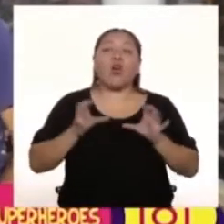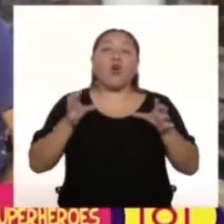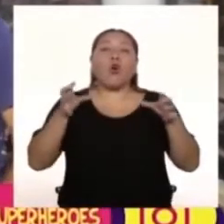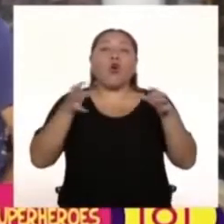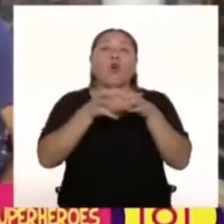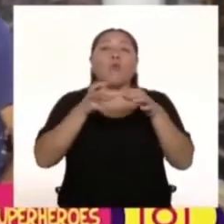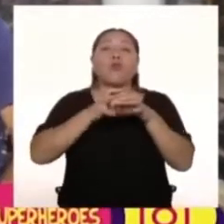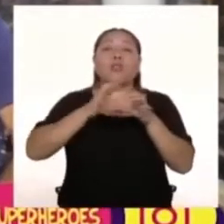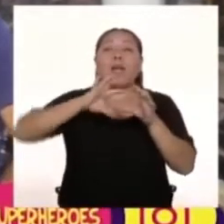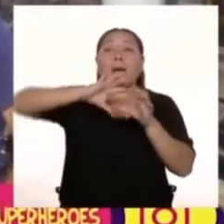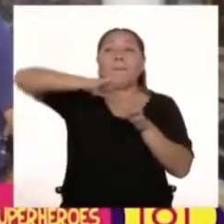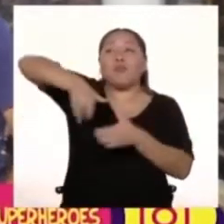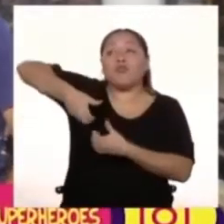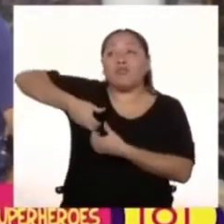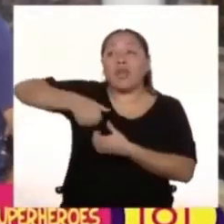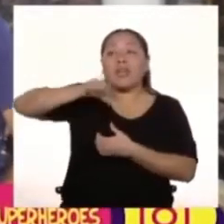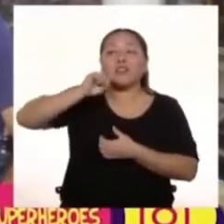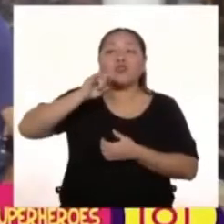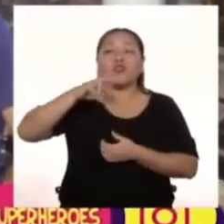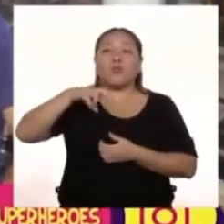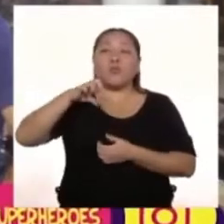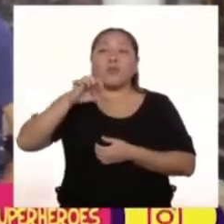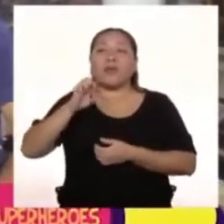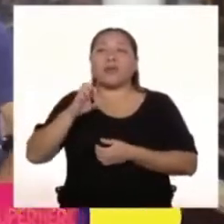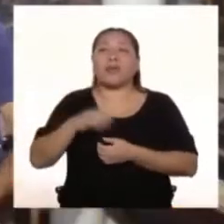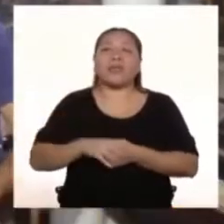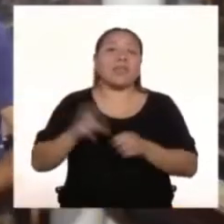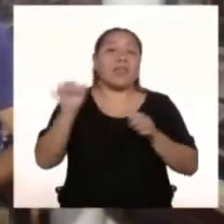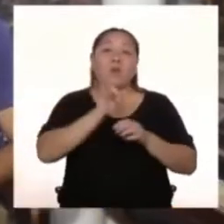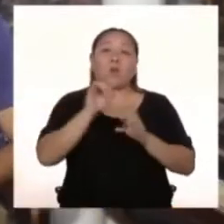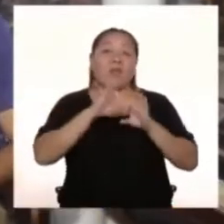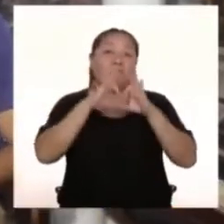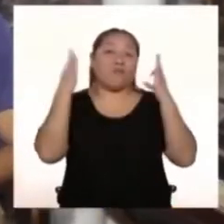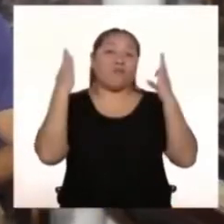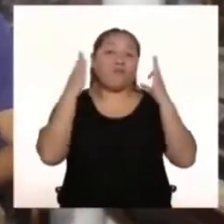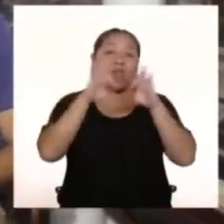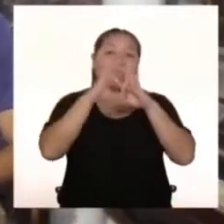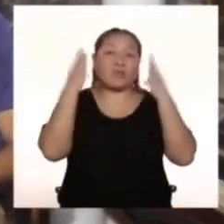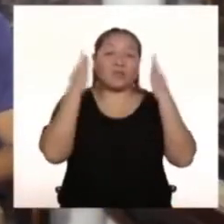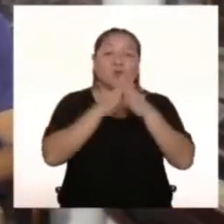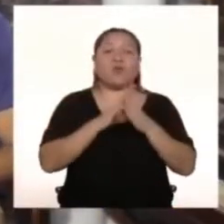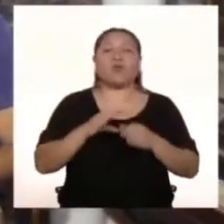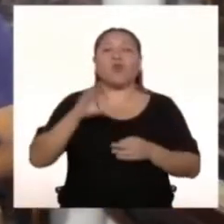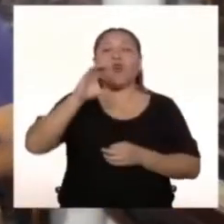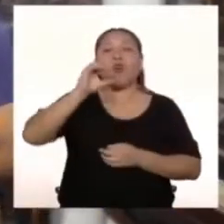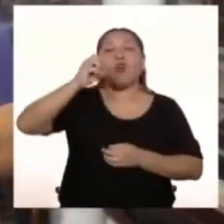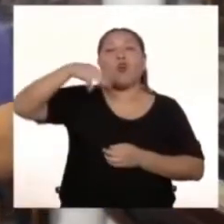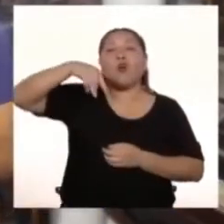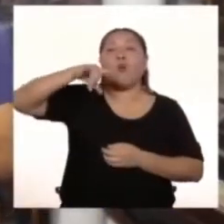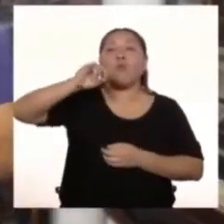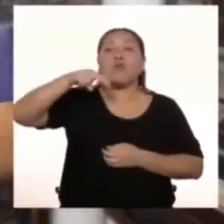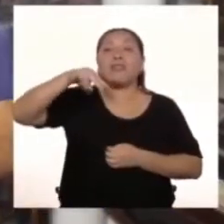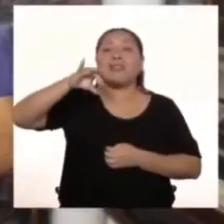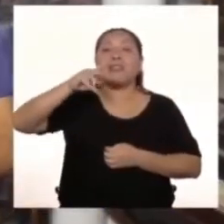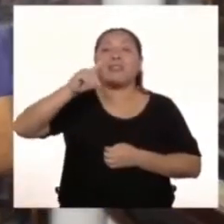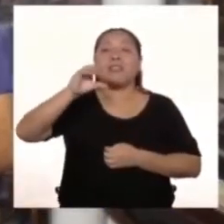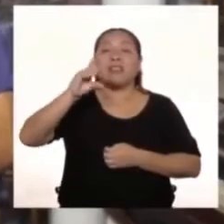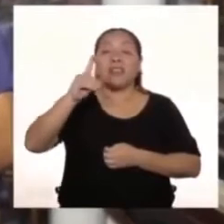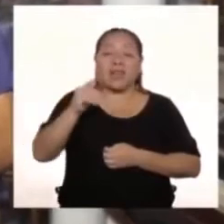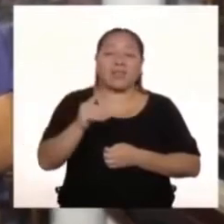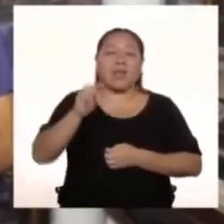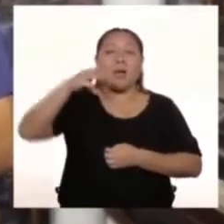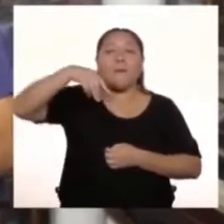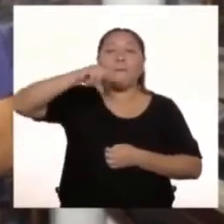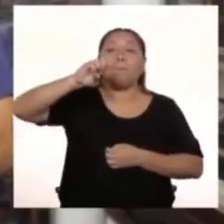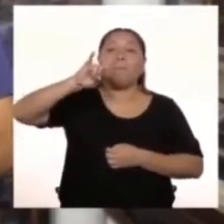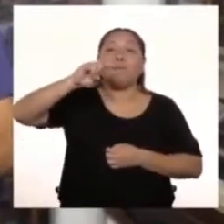Y con el mismo nombre Comunidad mundial de superhéroes También estamos en Facebook Y pueden encontrar también Poniendo